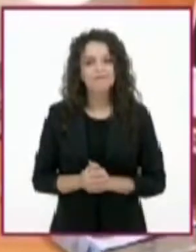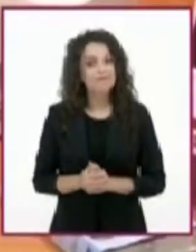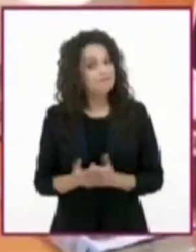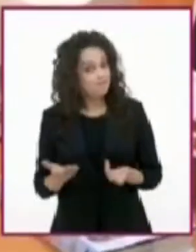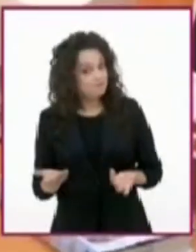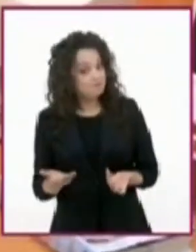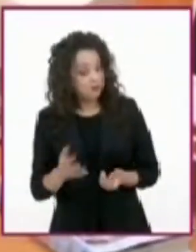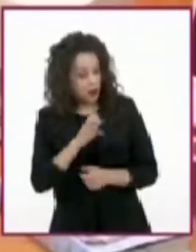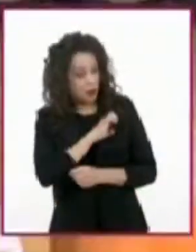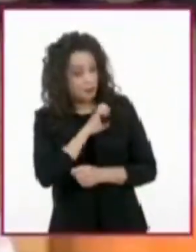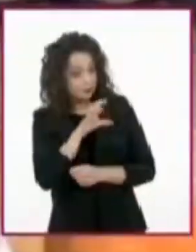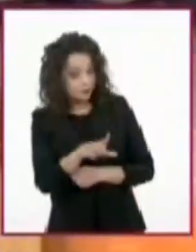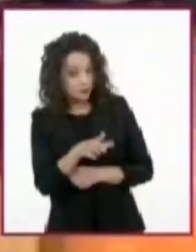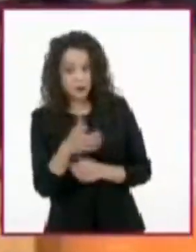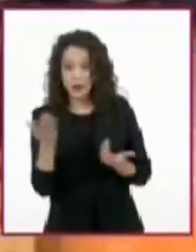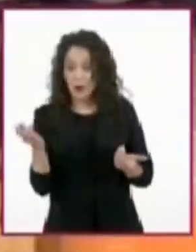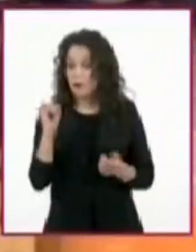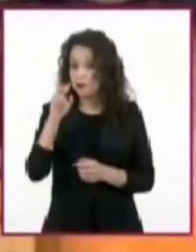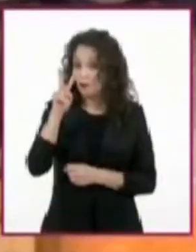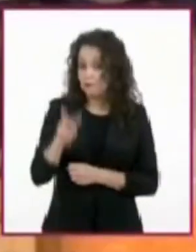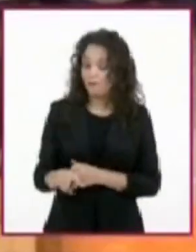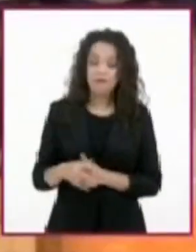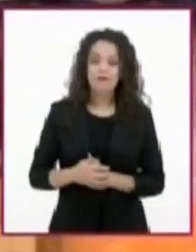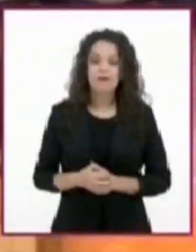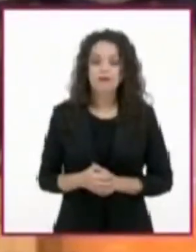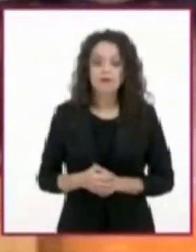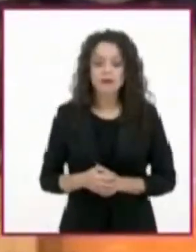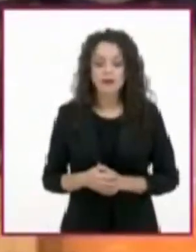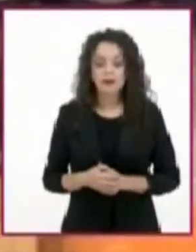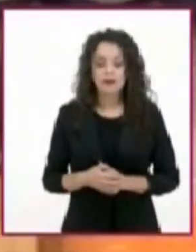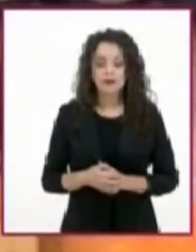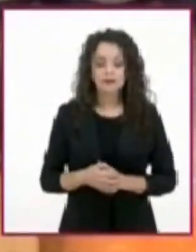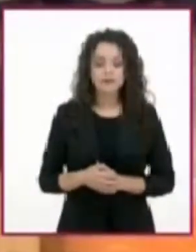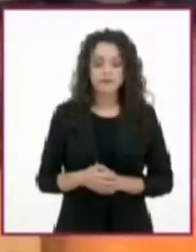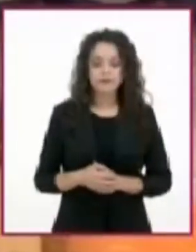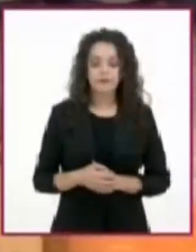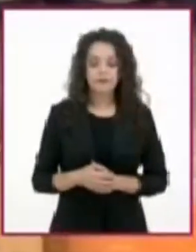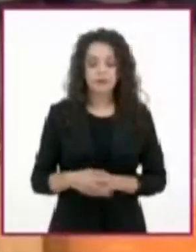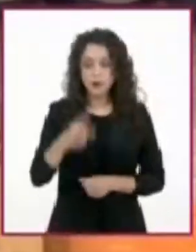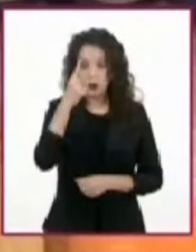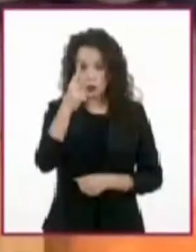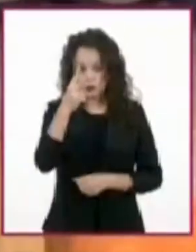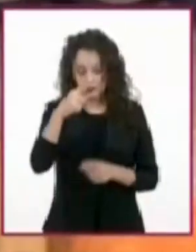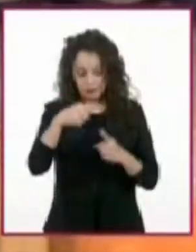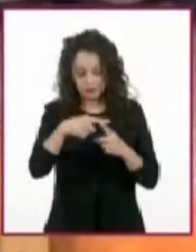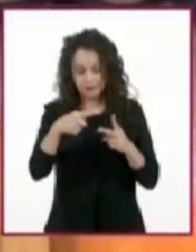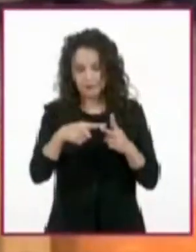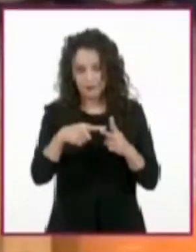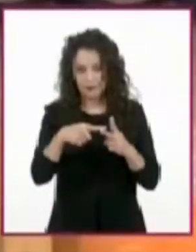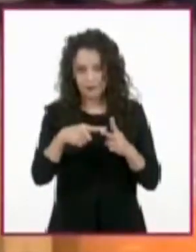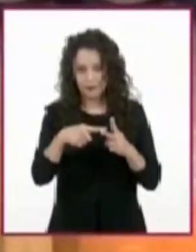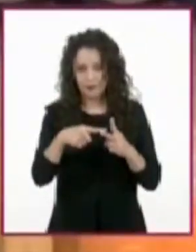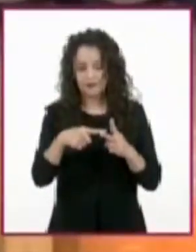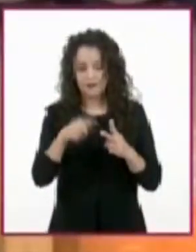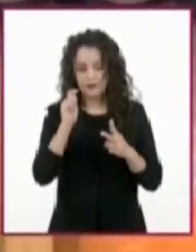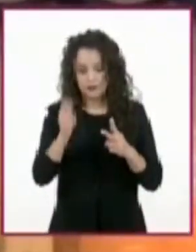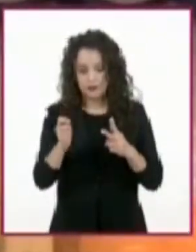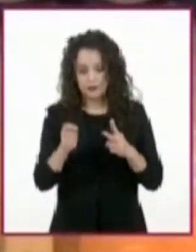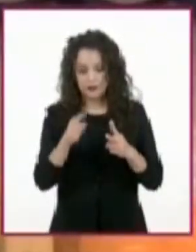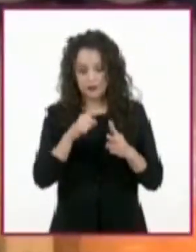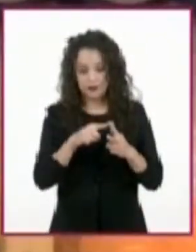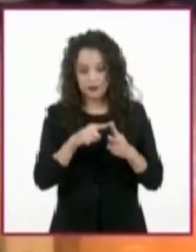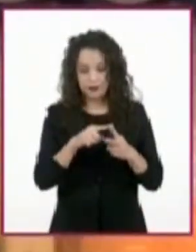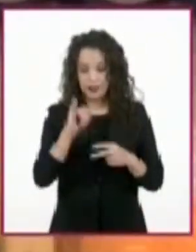¡Y lo es! Los nombres de estas recetas estrellas son la inferencia